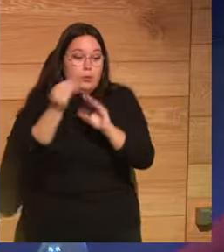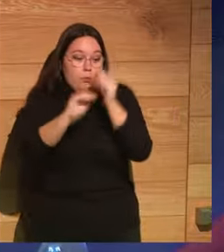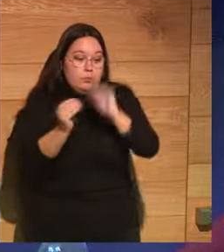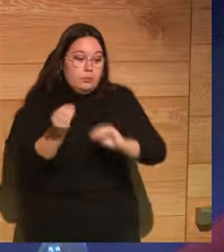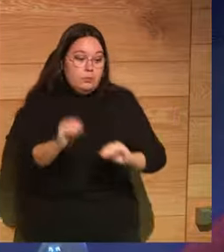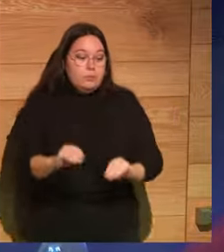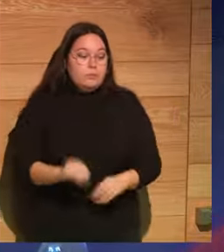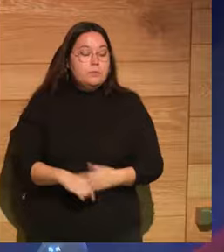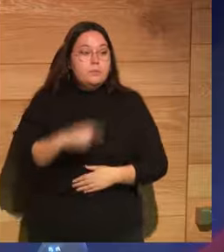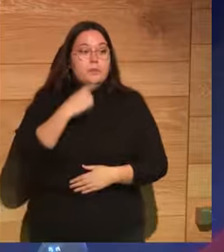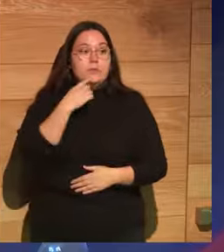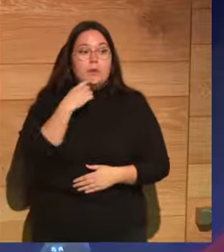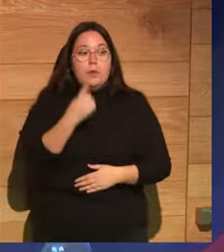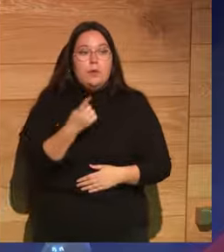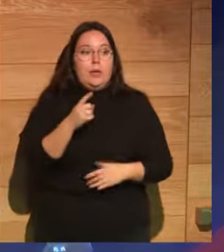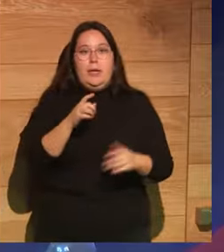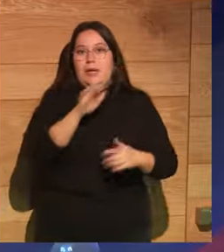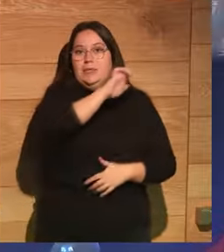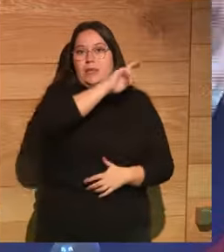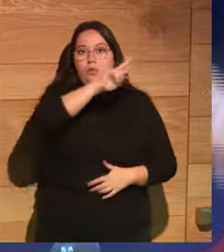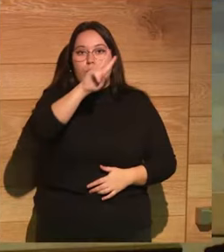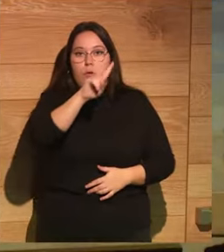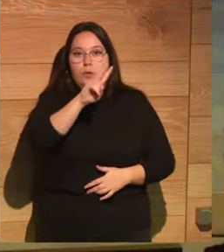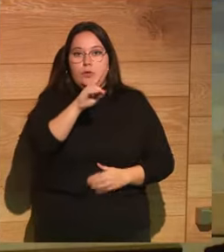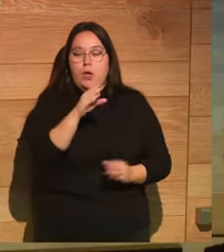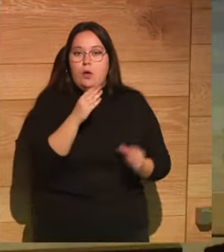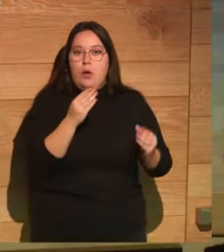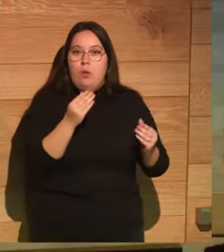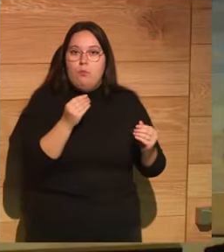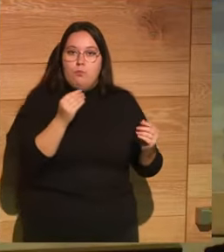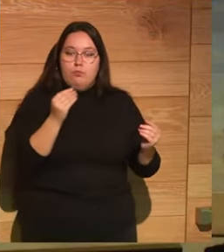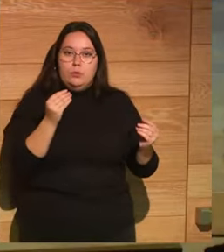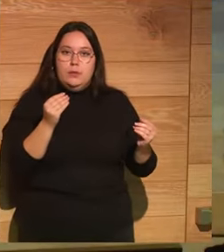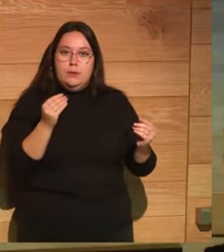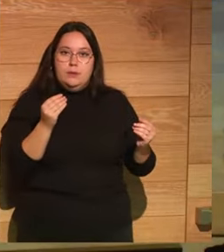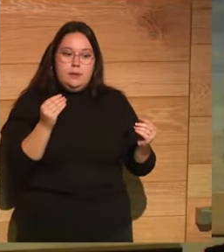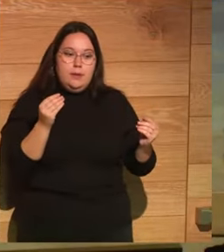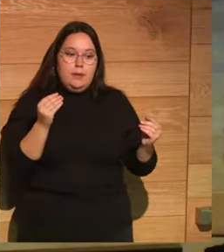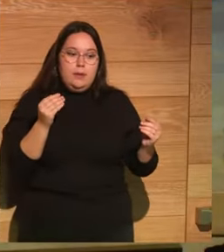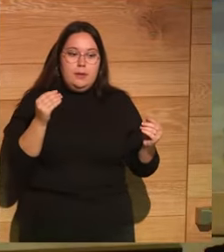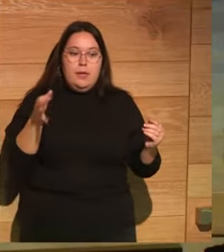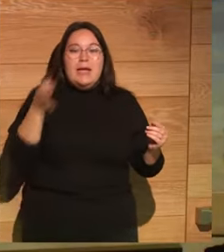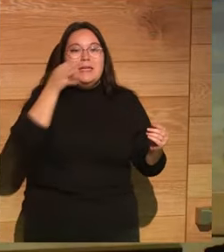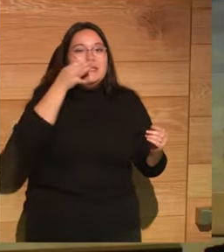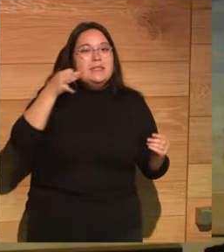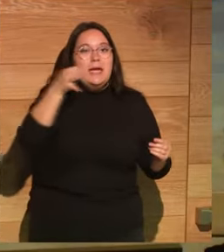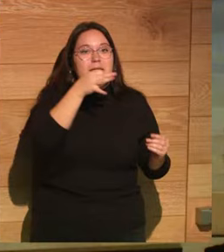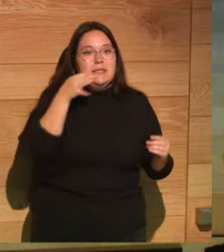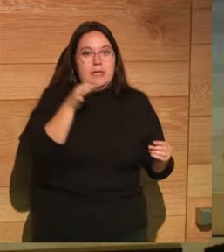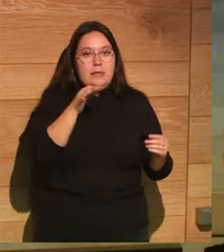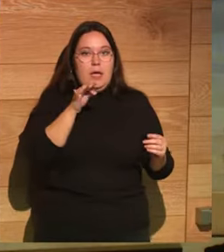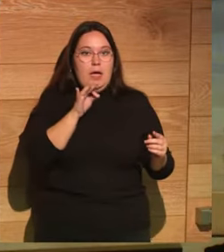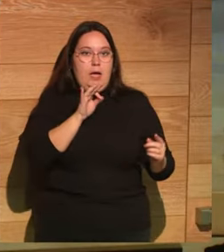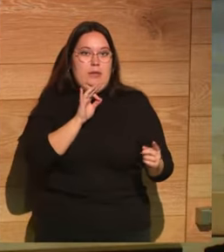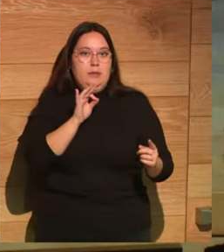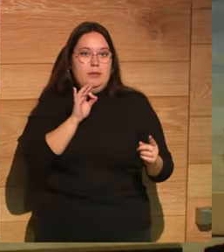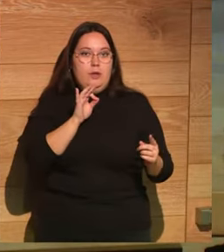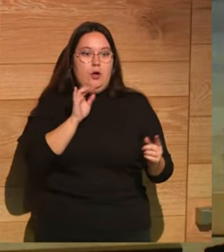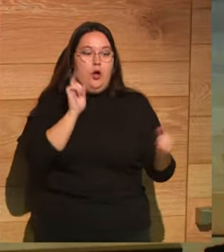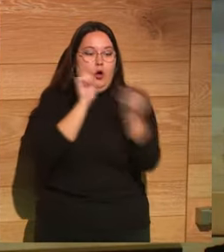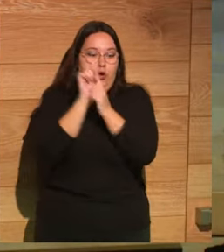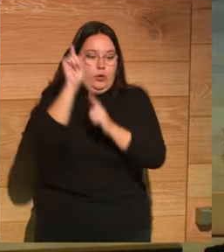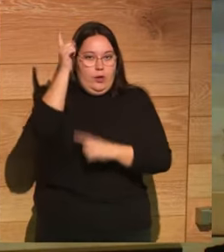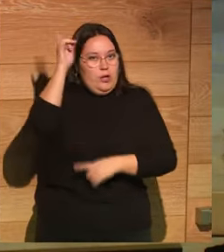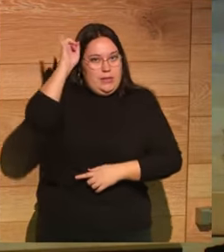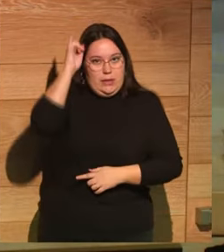programa diciendo que Estados Unidos estaba lleno de sectas satánicas que bueno que Satanás se te aparecía en todas partes para los que os guste el